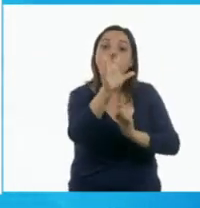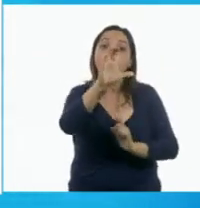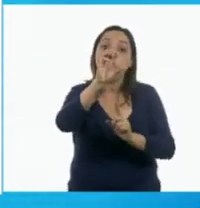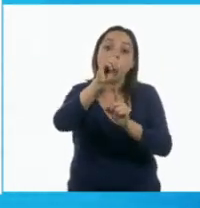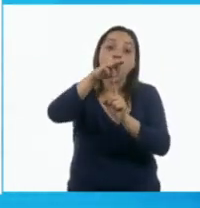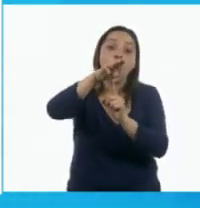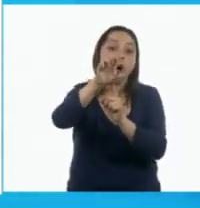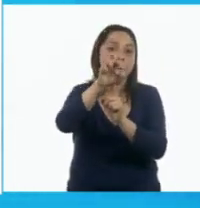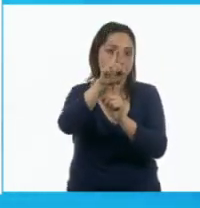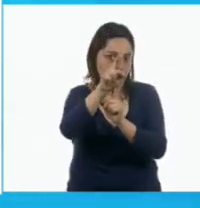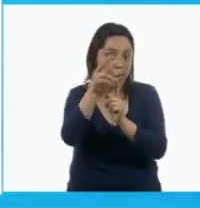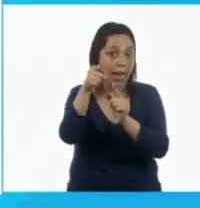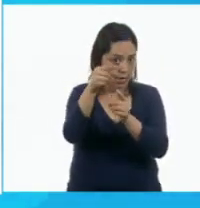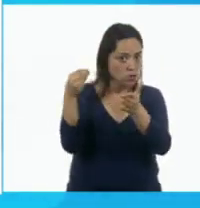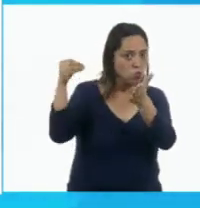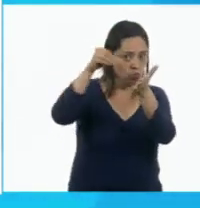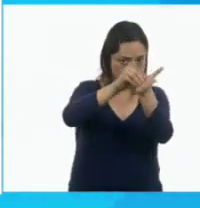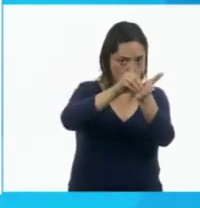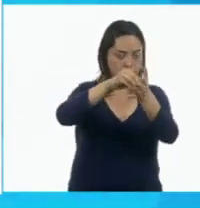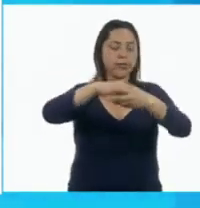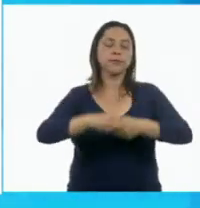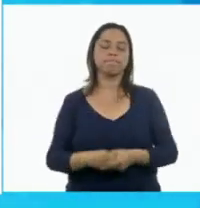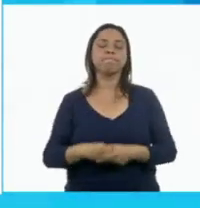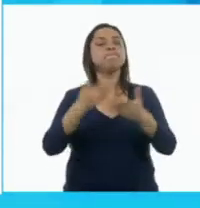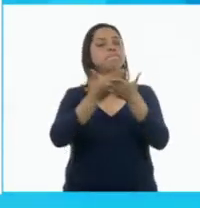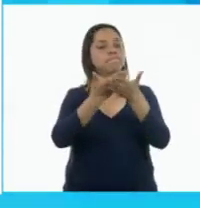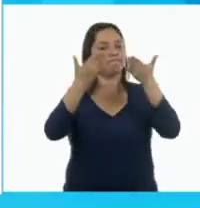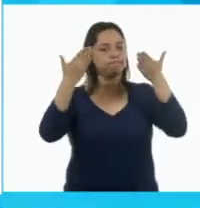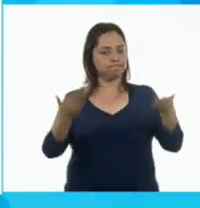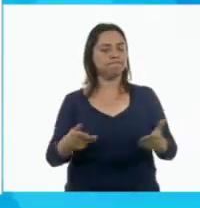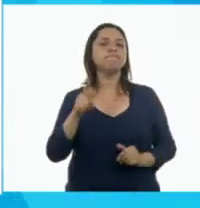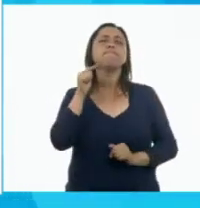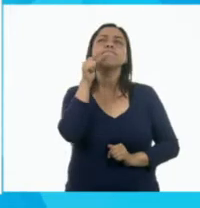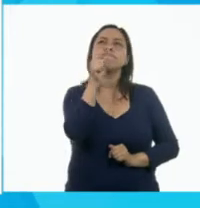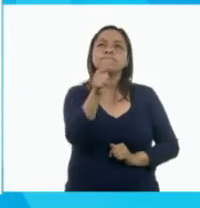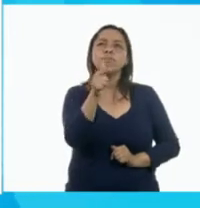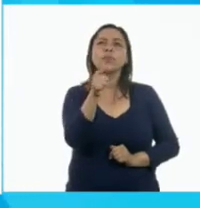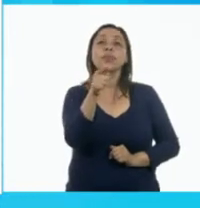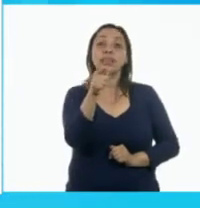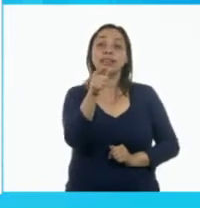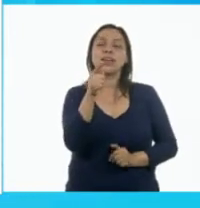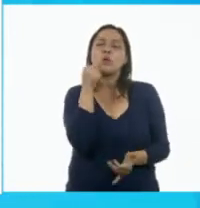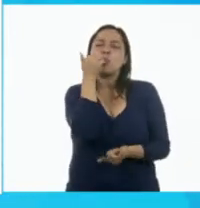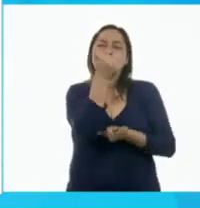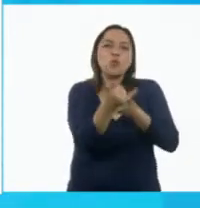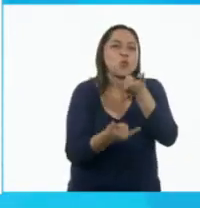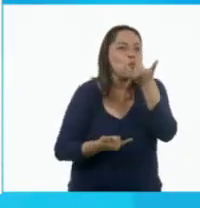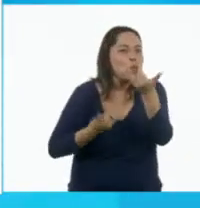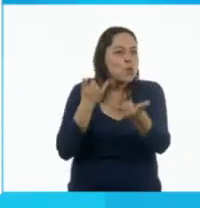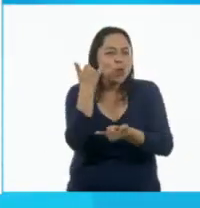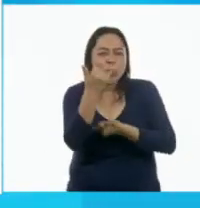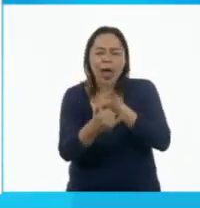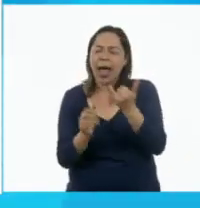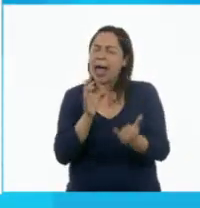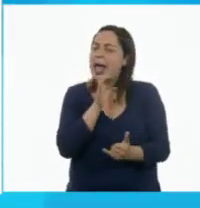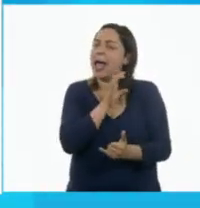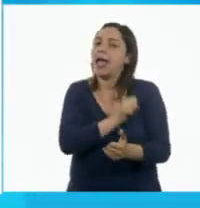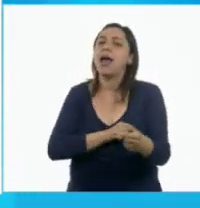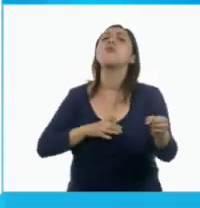Ahora vamos a anotar qué es lo que más te gusta jugar. ¡Uy! Juegos hay muchísimos.